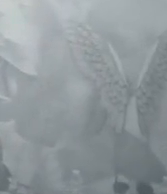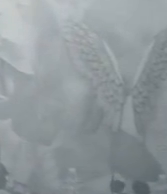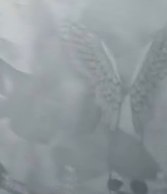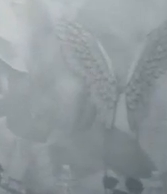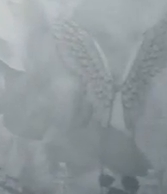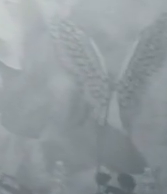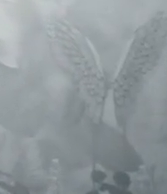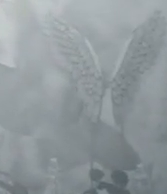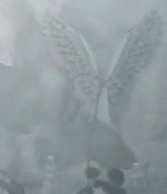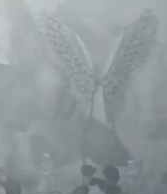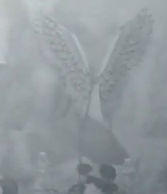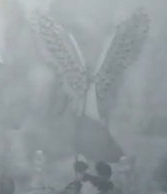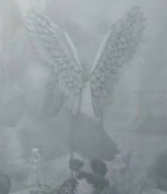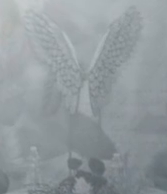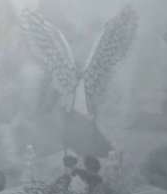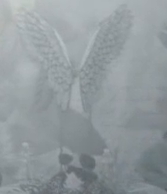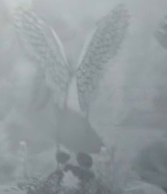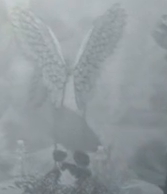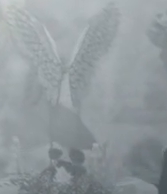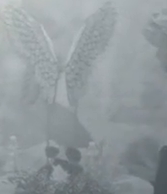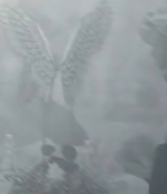Por Canal veintiocho